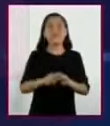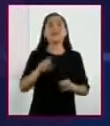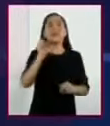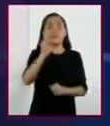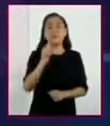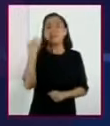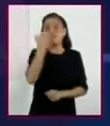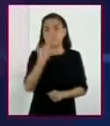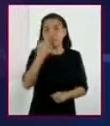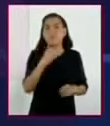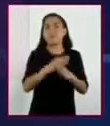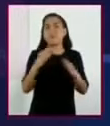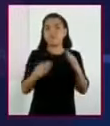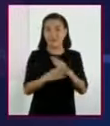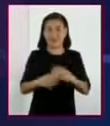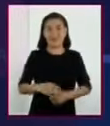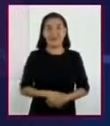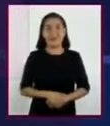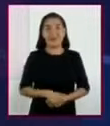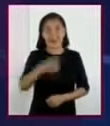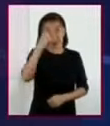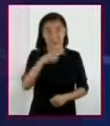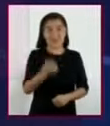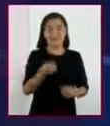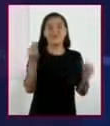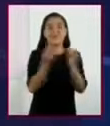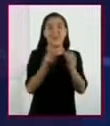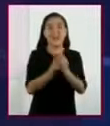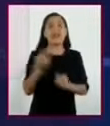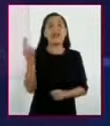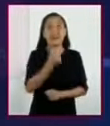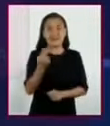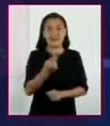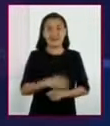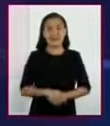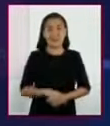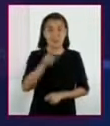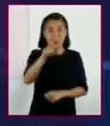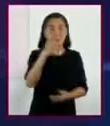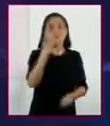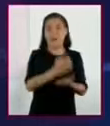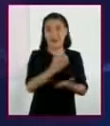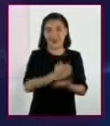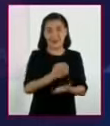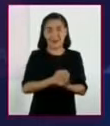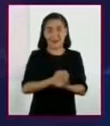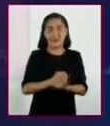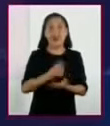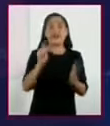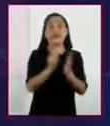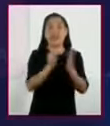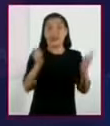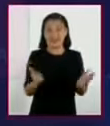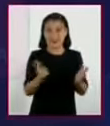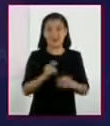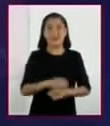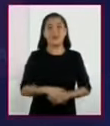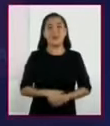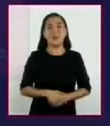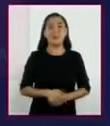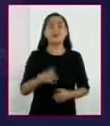revisar nuestros materiales. Para esta sesión necesitarán su cuaderno, su libro de texto,